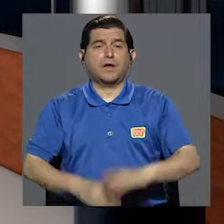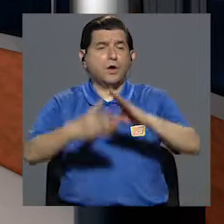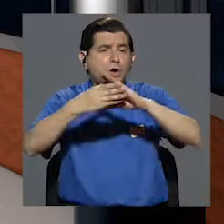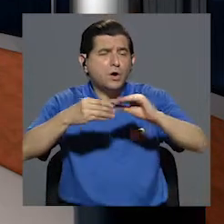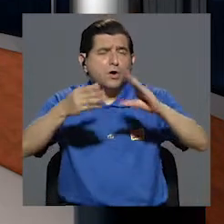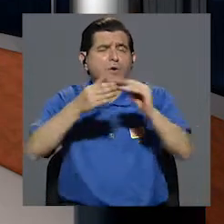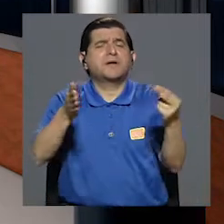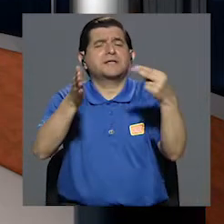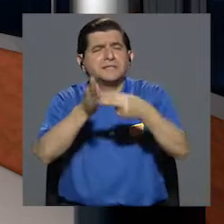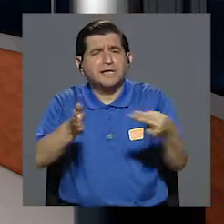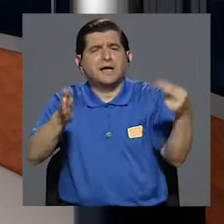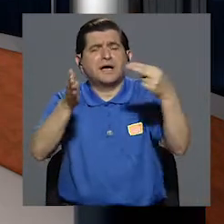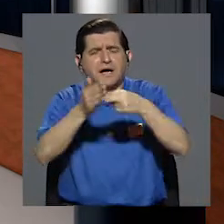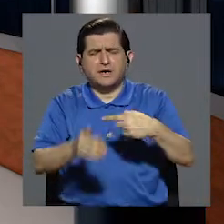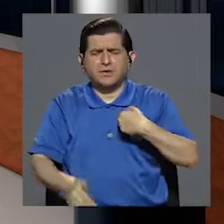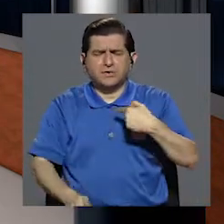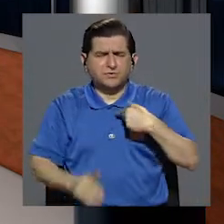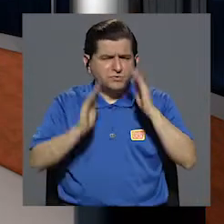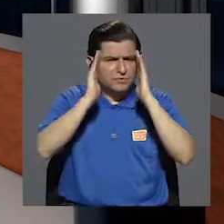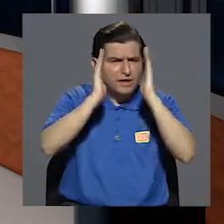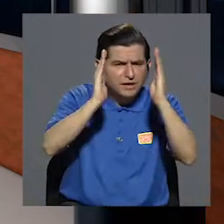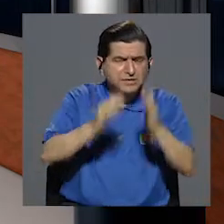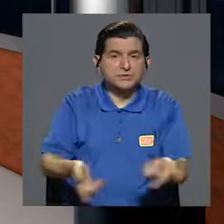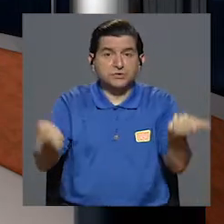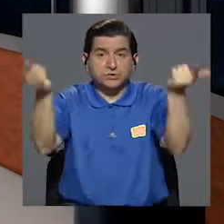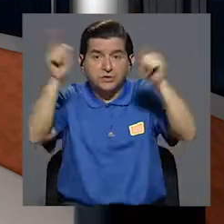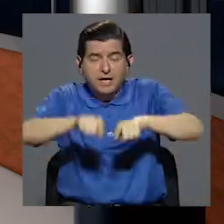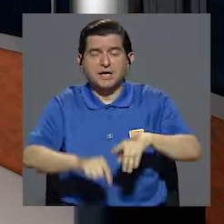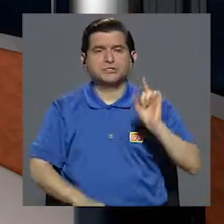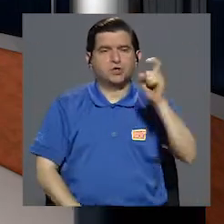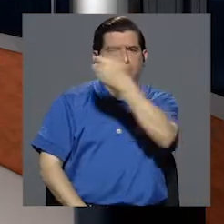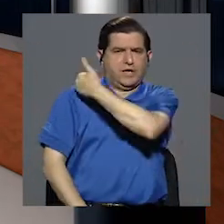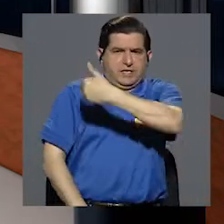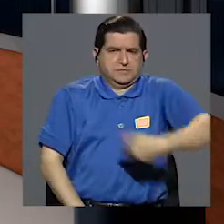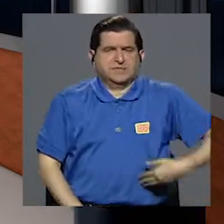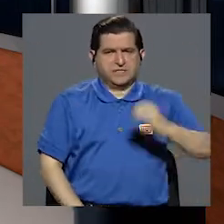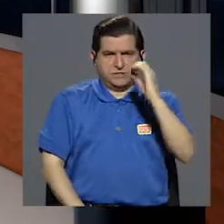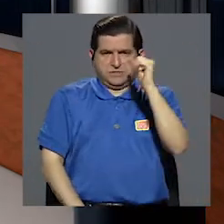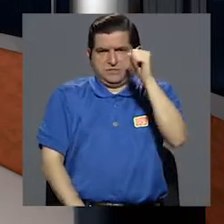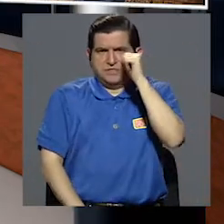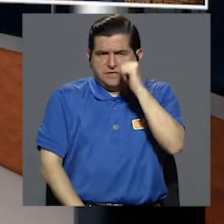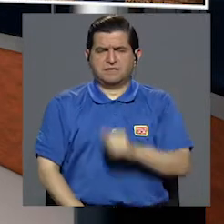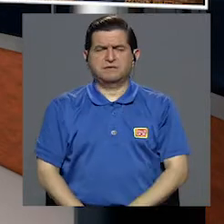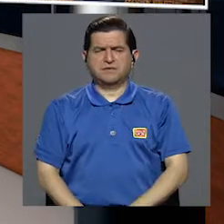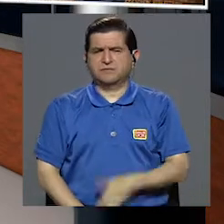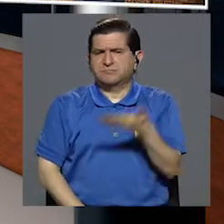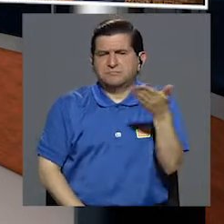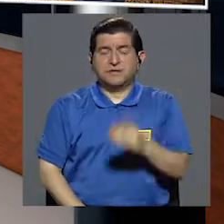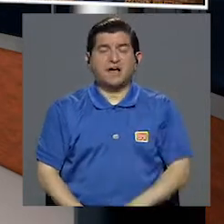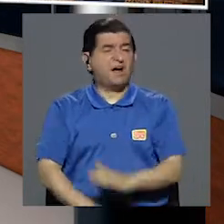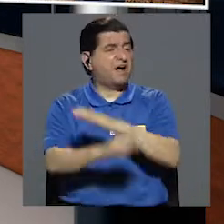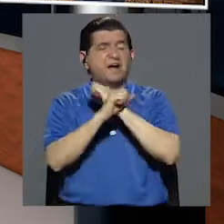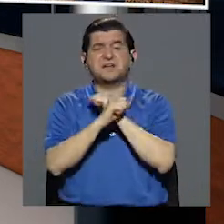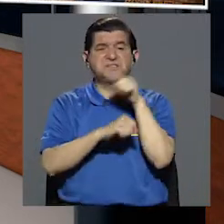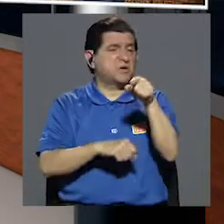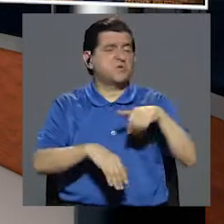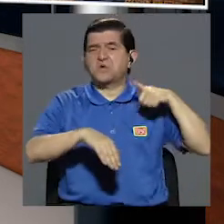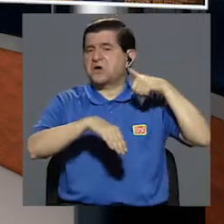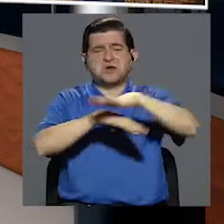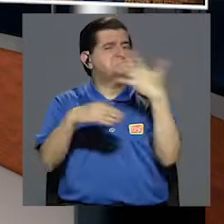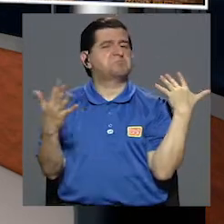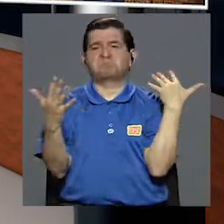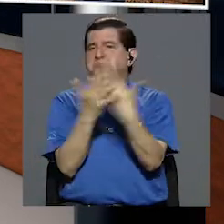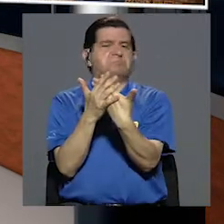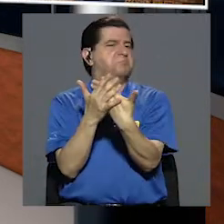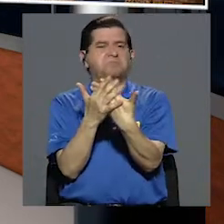Uno de los comentarios recurrentes que he escuchado en relación con el caso del expresidente Oscar Arias es que de seguro